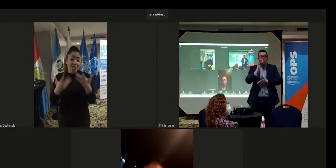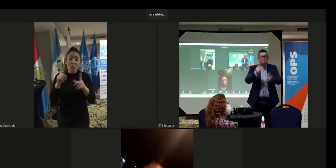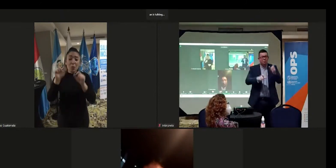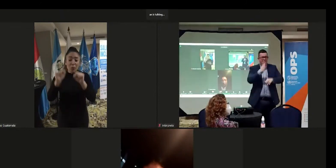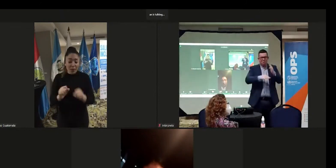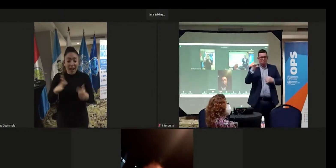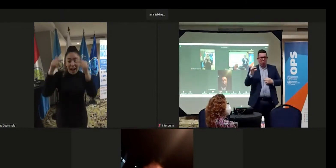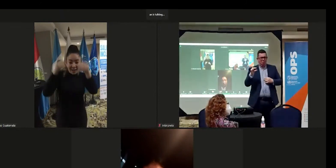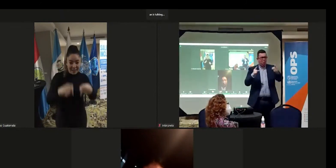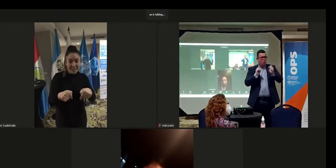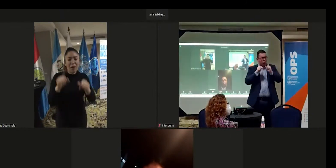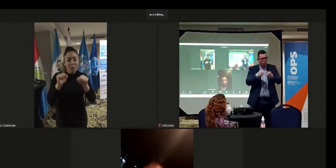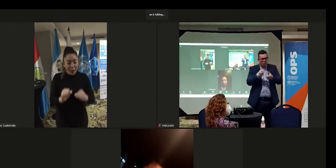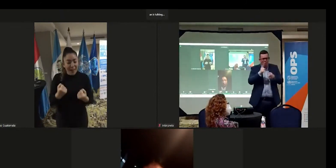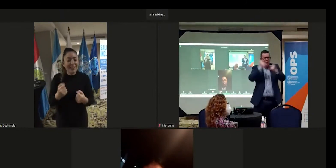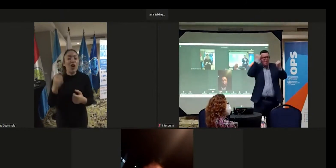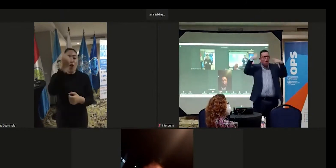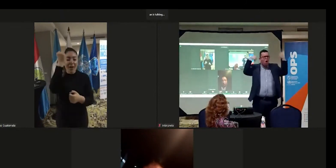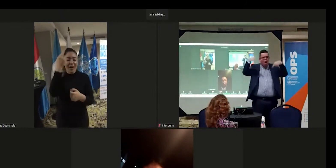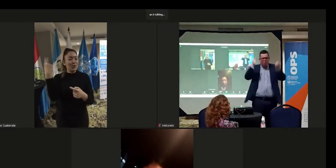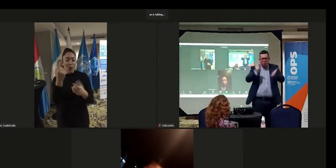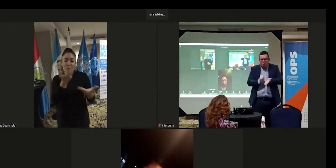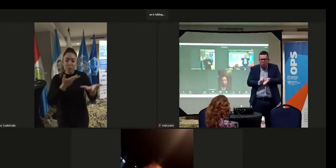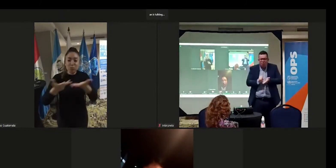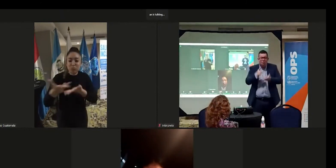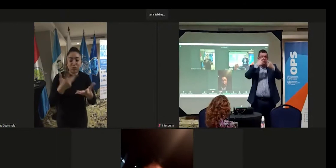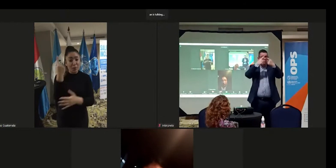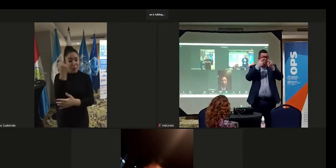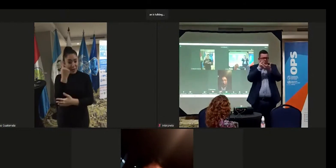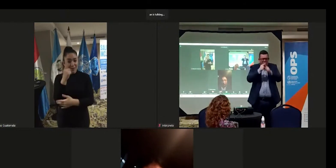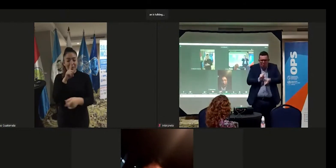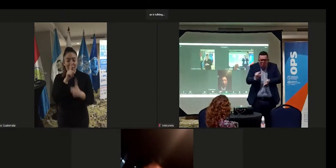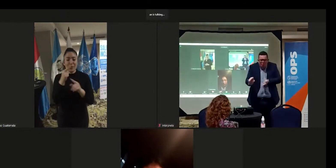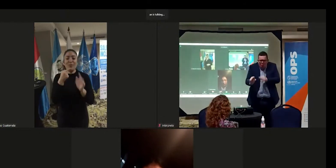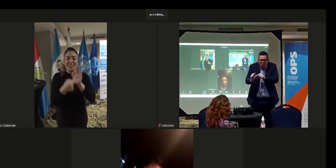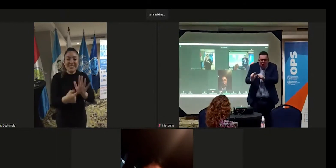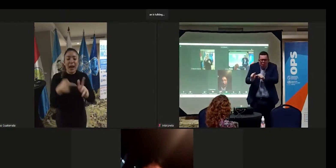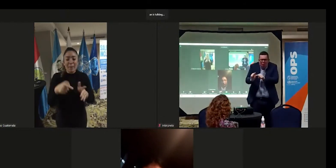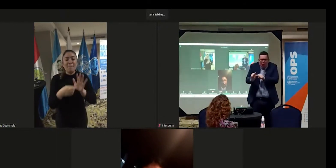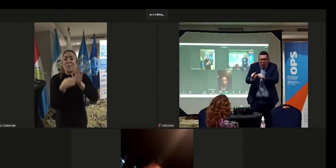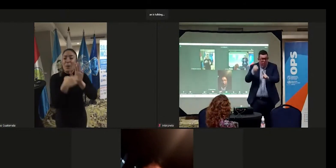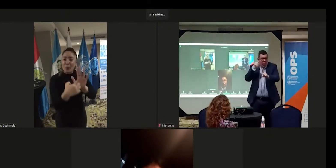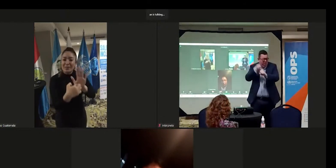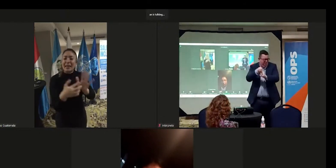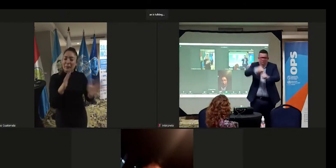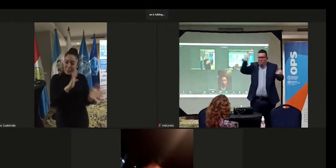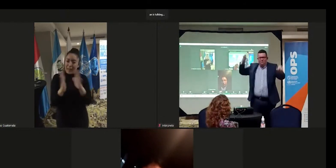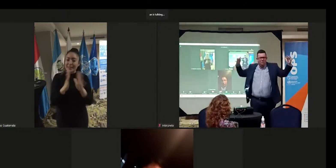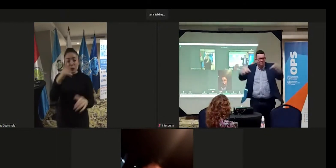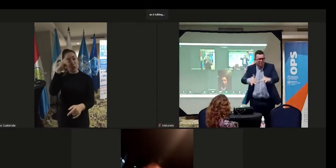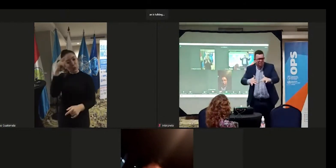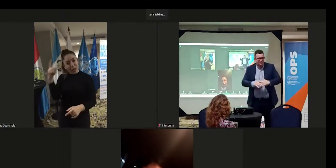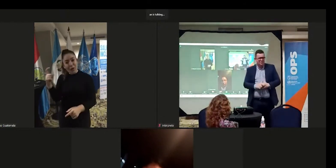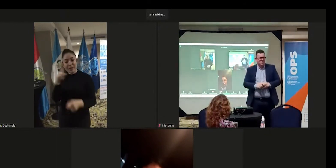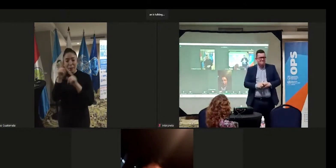podido estar aquí, y no hubiésemos podido hablar de todos estos derechos tan importantes. Como vuelvo indicar, esas propuestas que parecen soñadoras, que